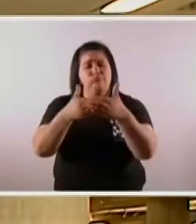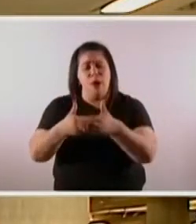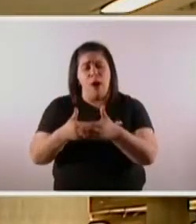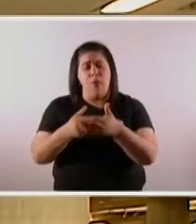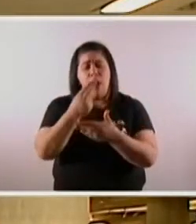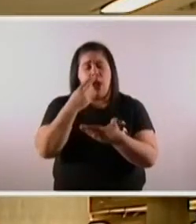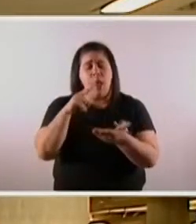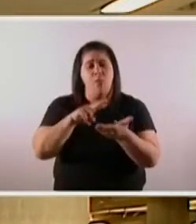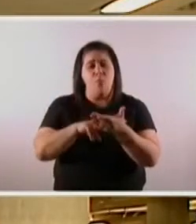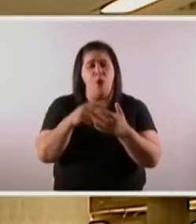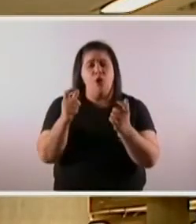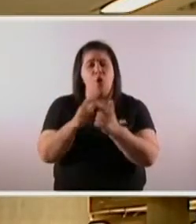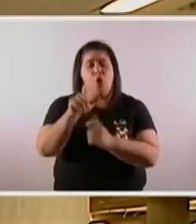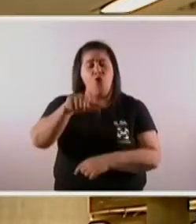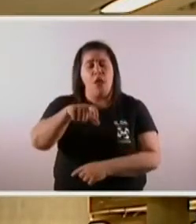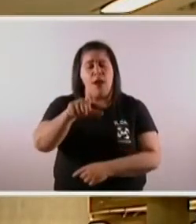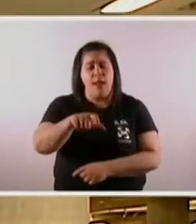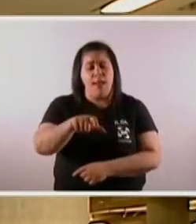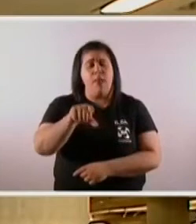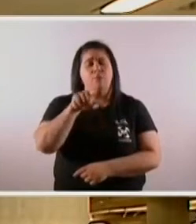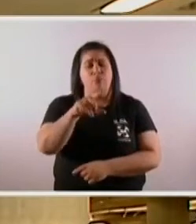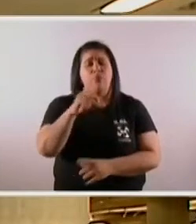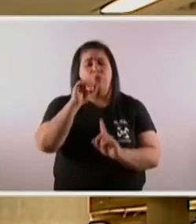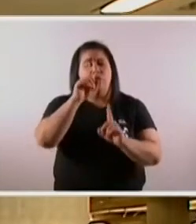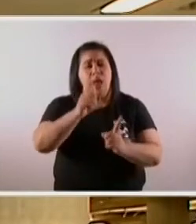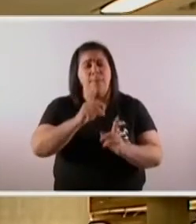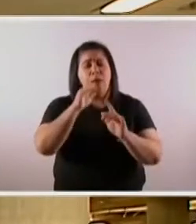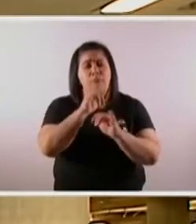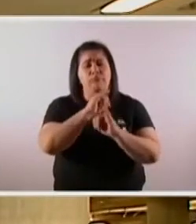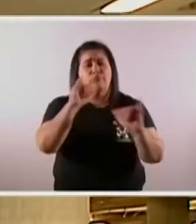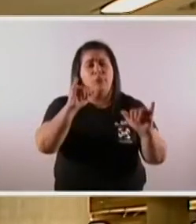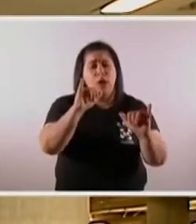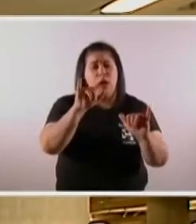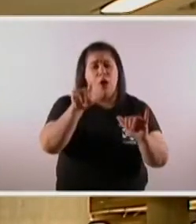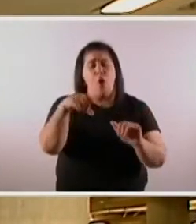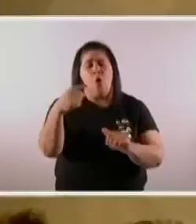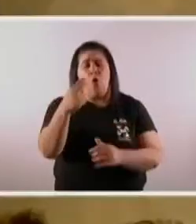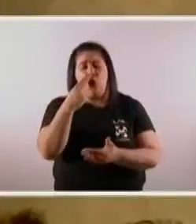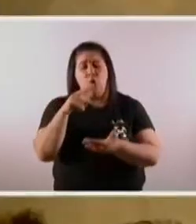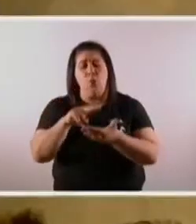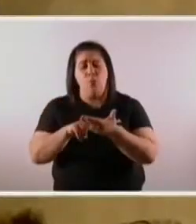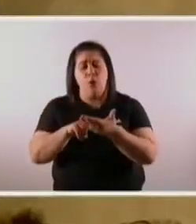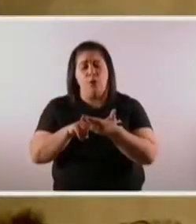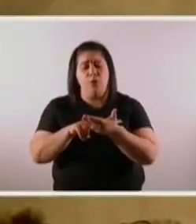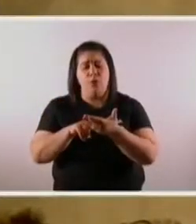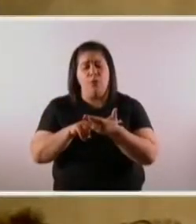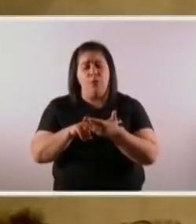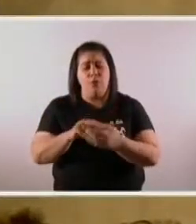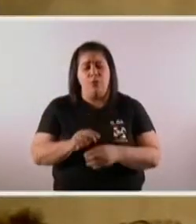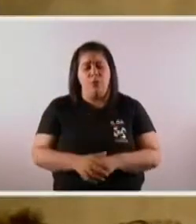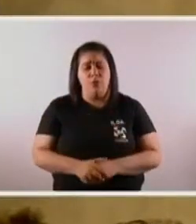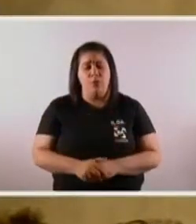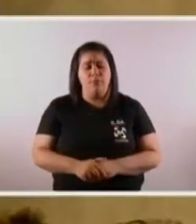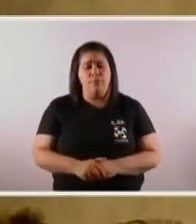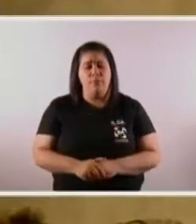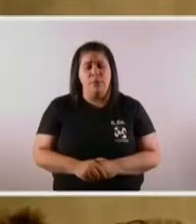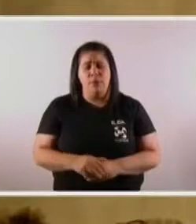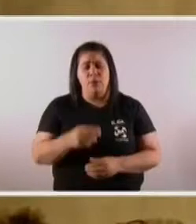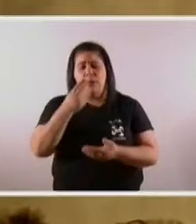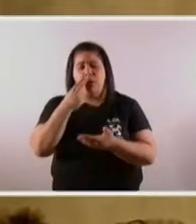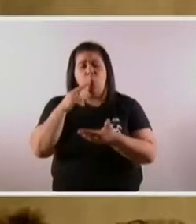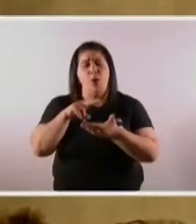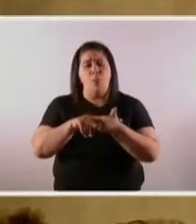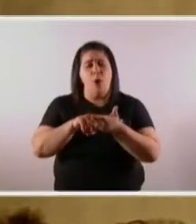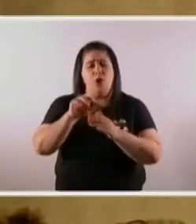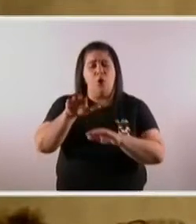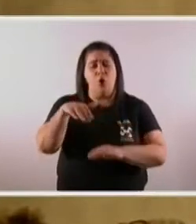¿Cuál va a ser la decisión de la ciudad? ¿Van a apelar esa medida? ¿Van a generar otros impuestos? Muchas gracias. Es una... Perdón. Es un impuesto que está en la provincia de Buenos